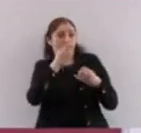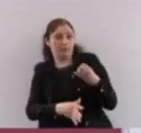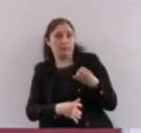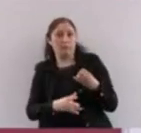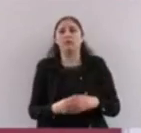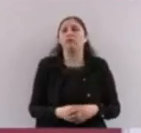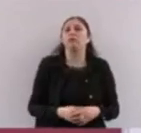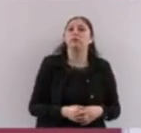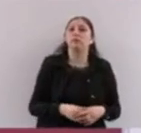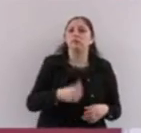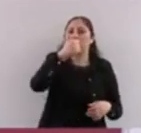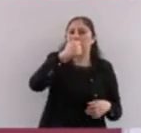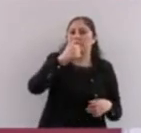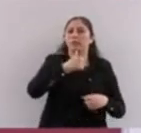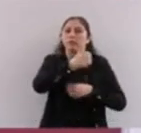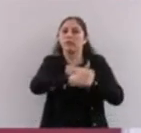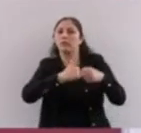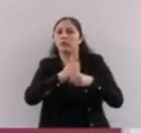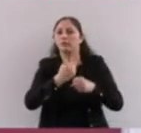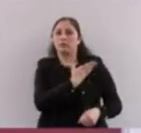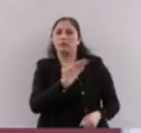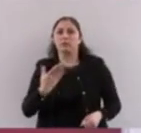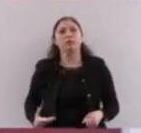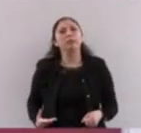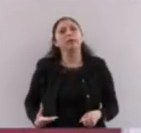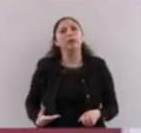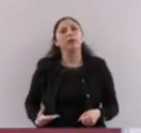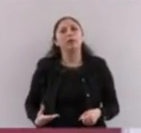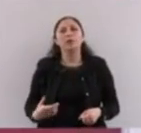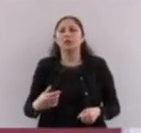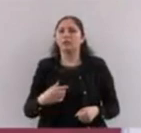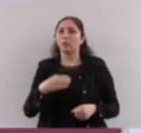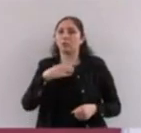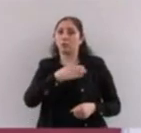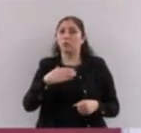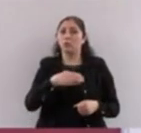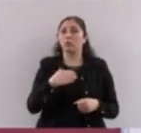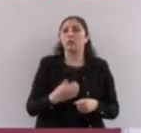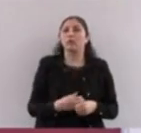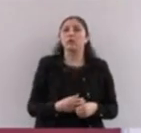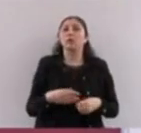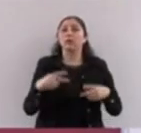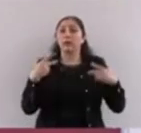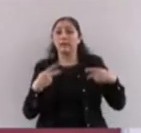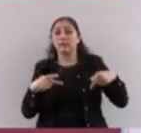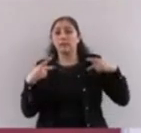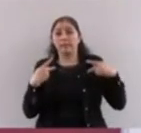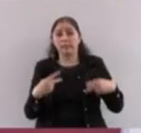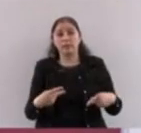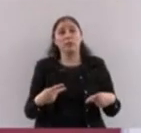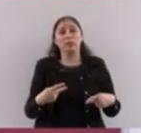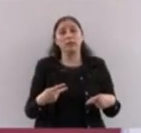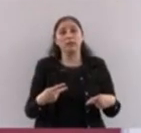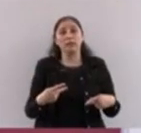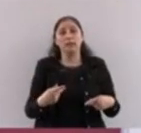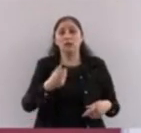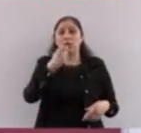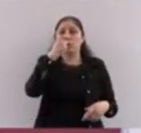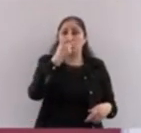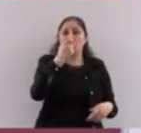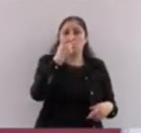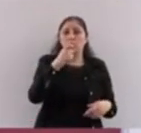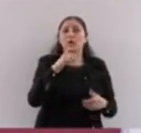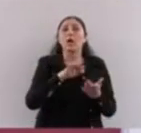protegidos con su pensión como un derecho, con un monto que compense un poco lo